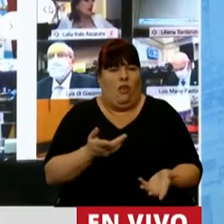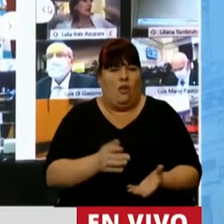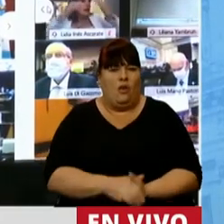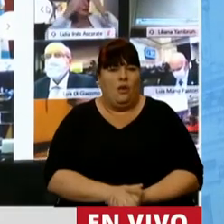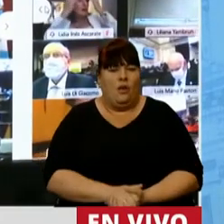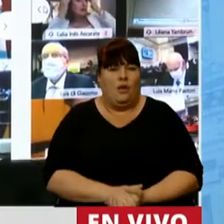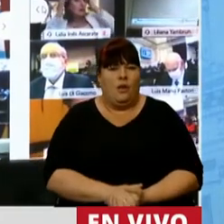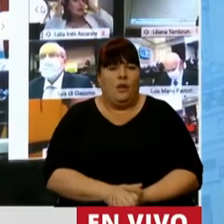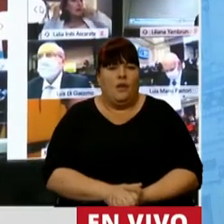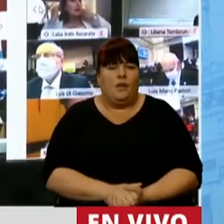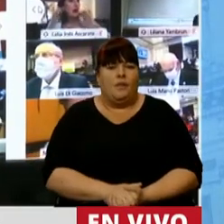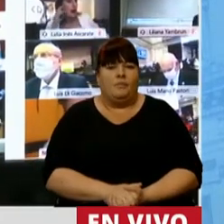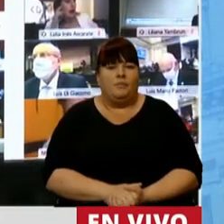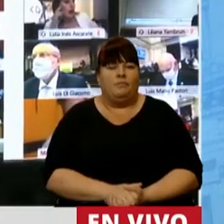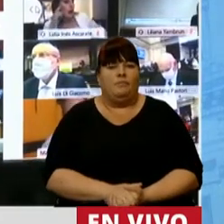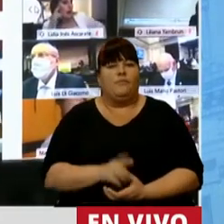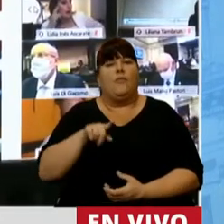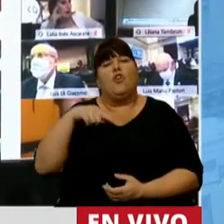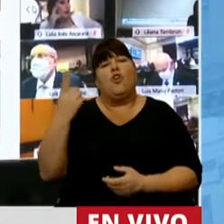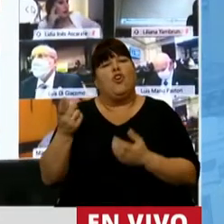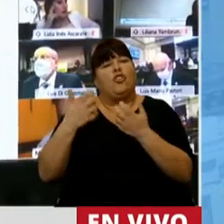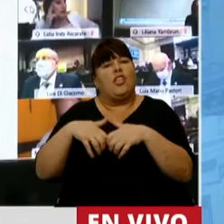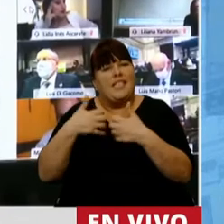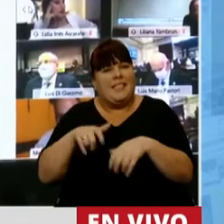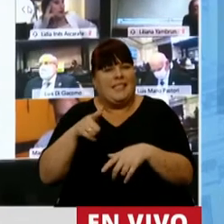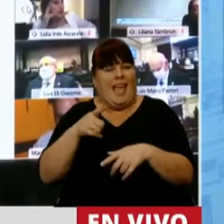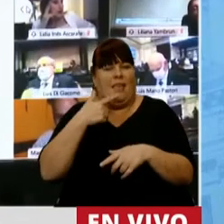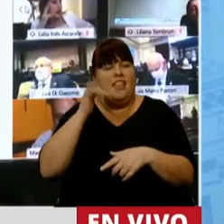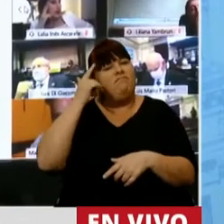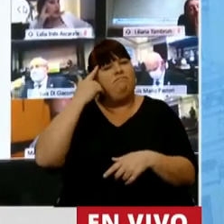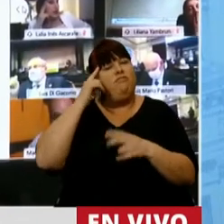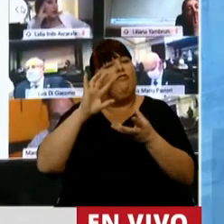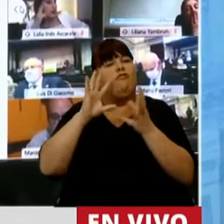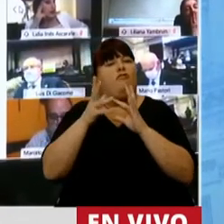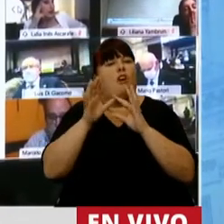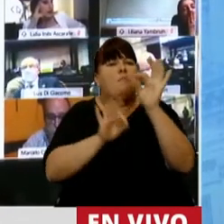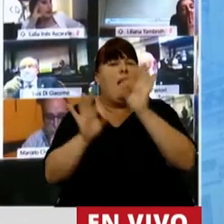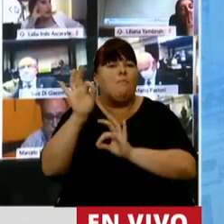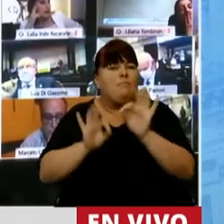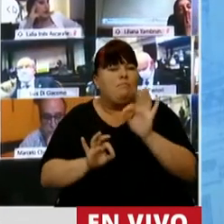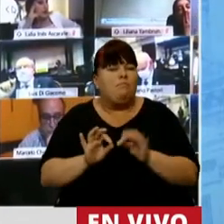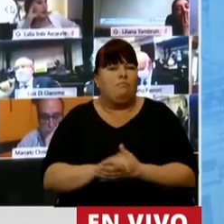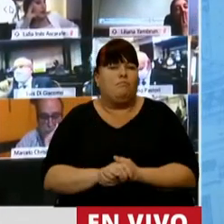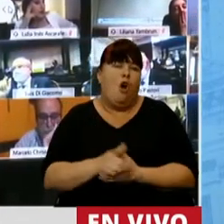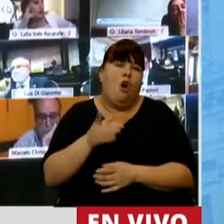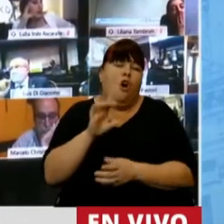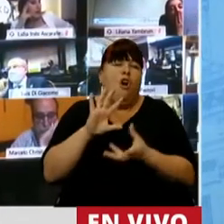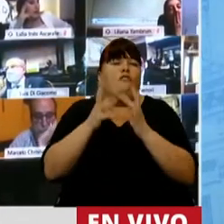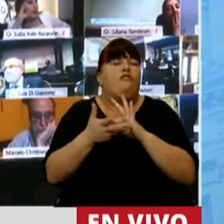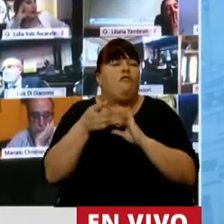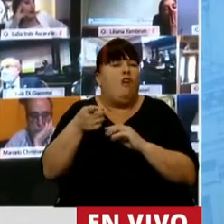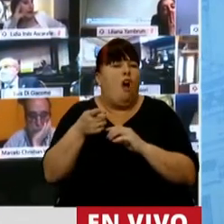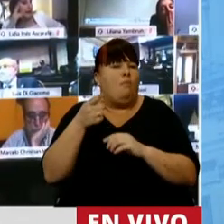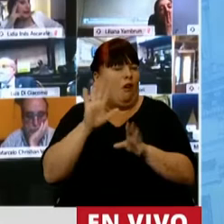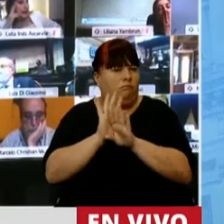Y había un sistema que había resuelto adoptar una fórmula o un sistema